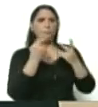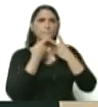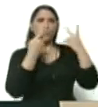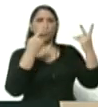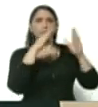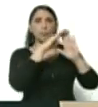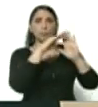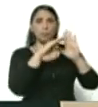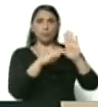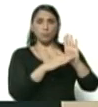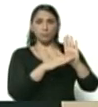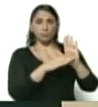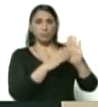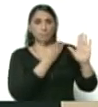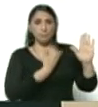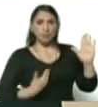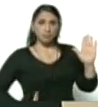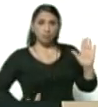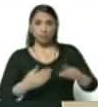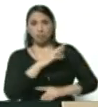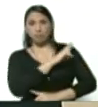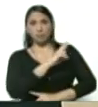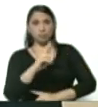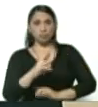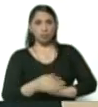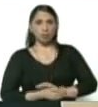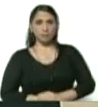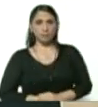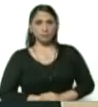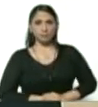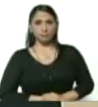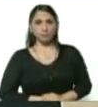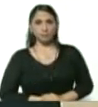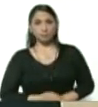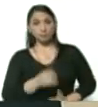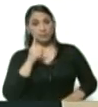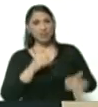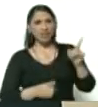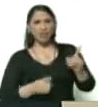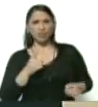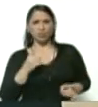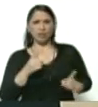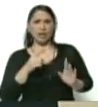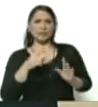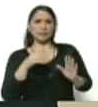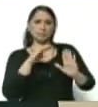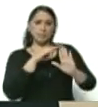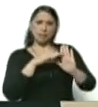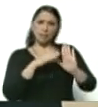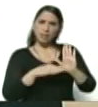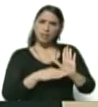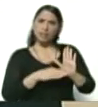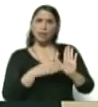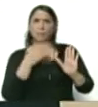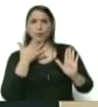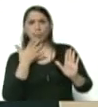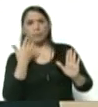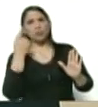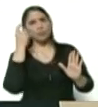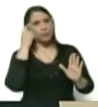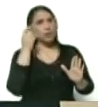del presidente de la República alguna alternativa por día, por